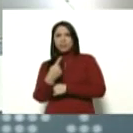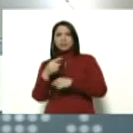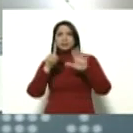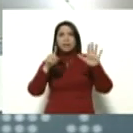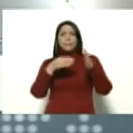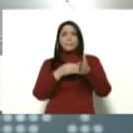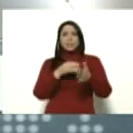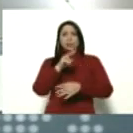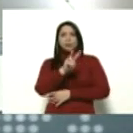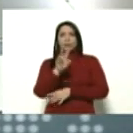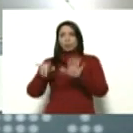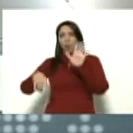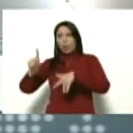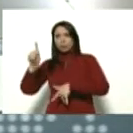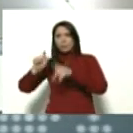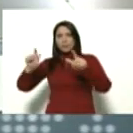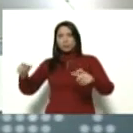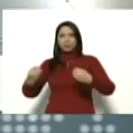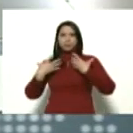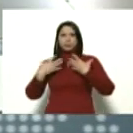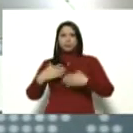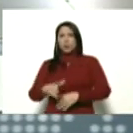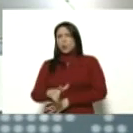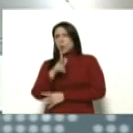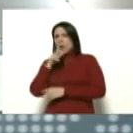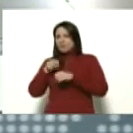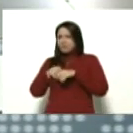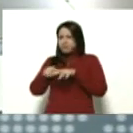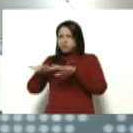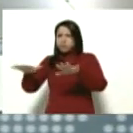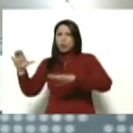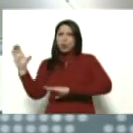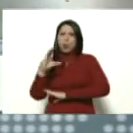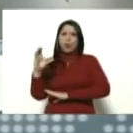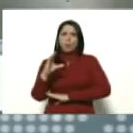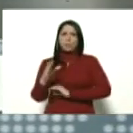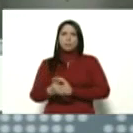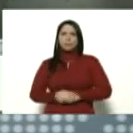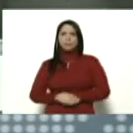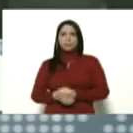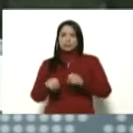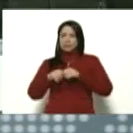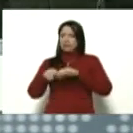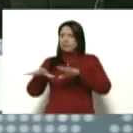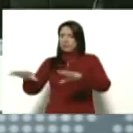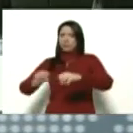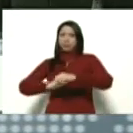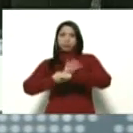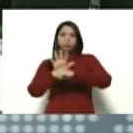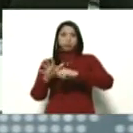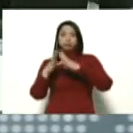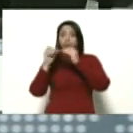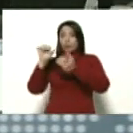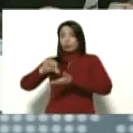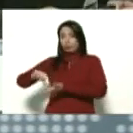.211 casos. Está diseminado lamentablemente el coronavirus en todas las ciudades.